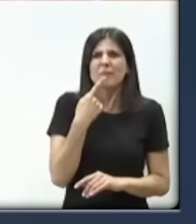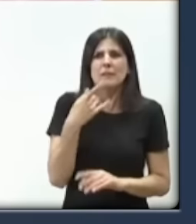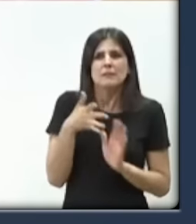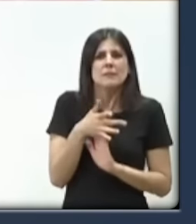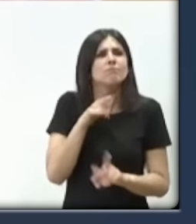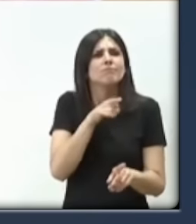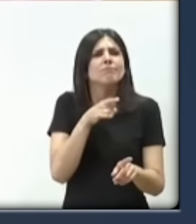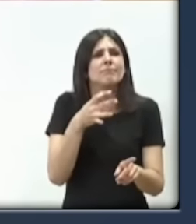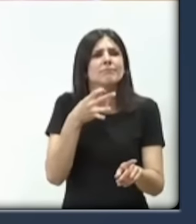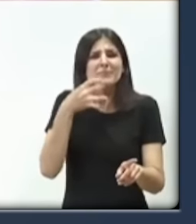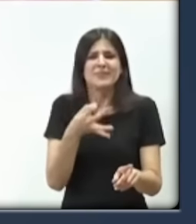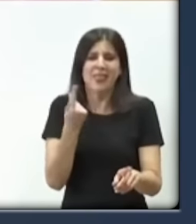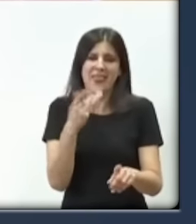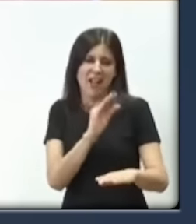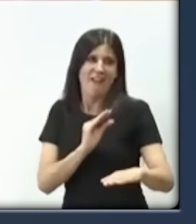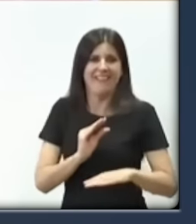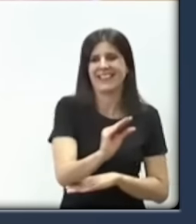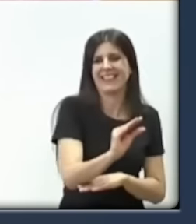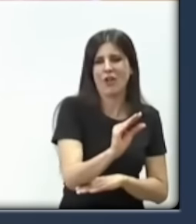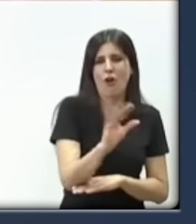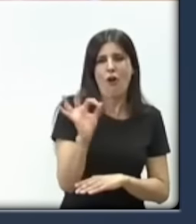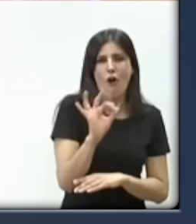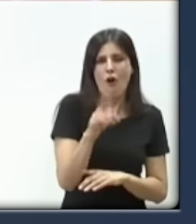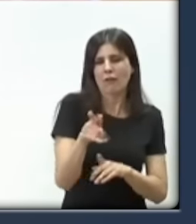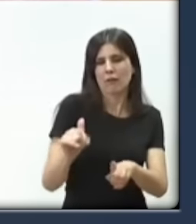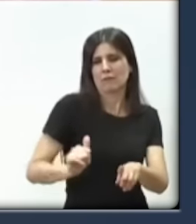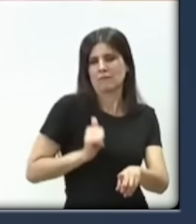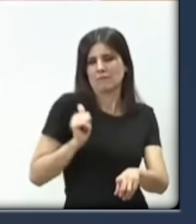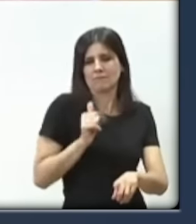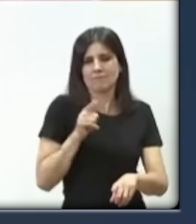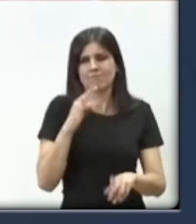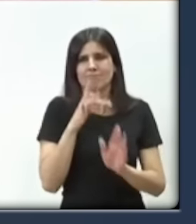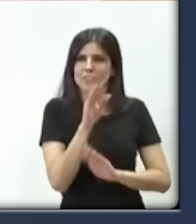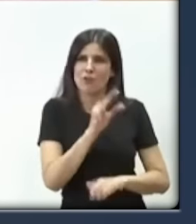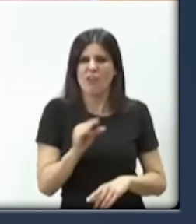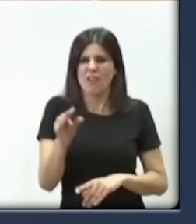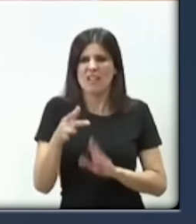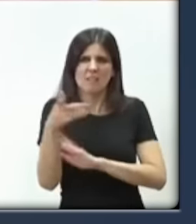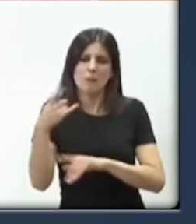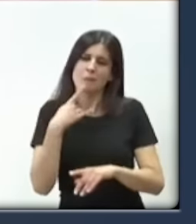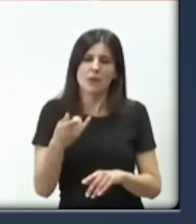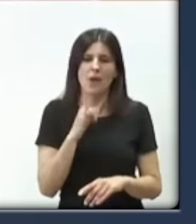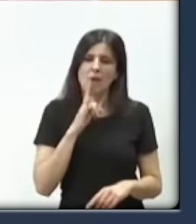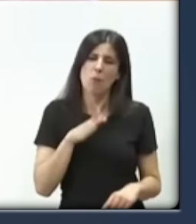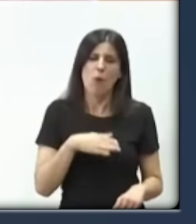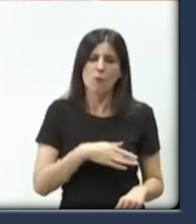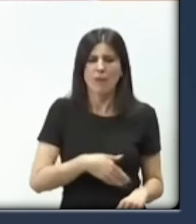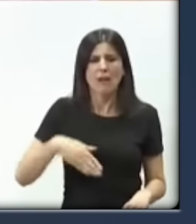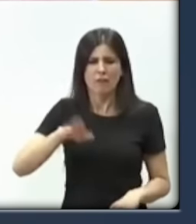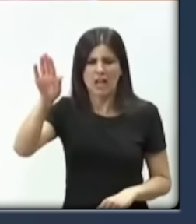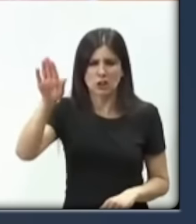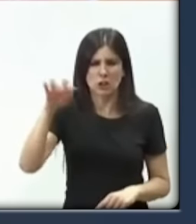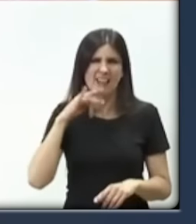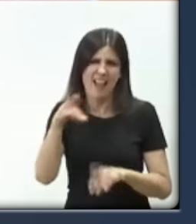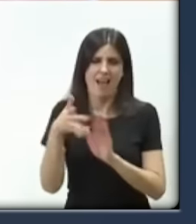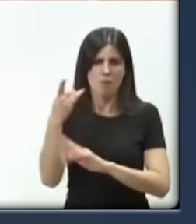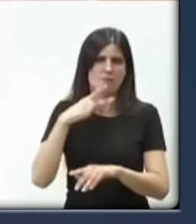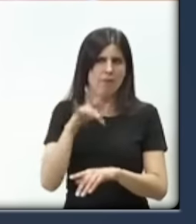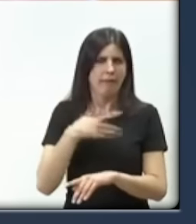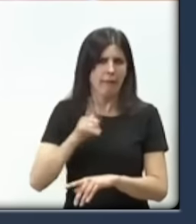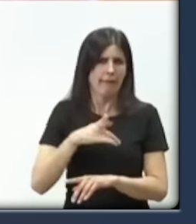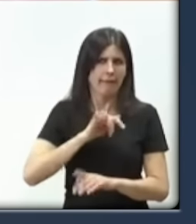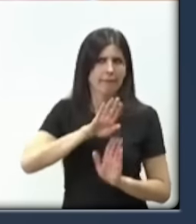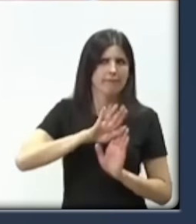medio al que financiarán y un pseudo medio de la fachosfera al que hundirán. Decretarán quién es un auténtico periodista